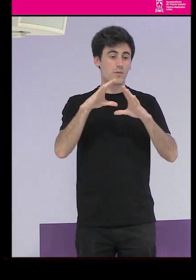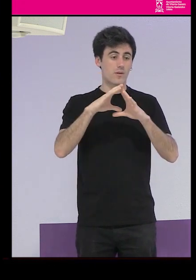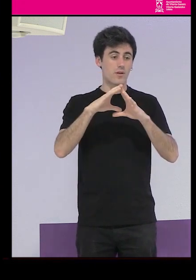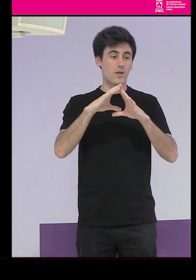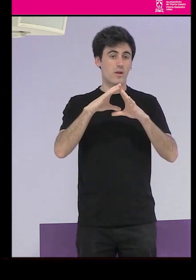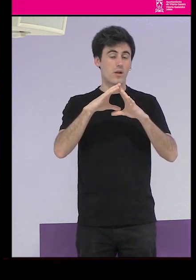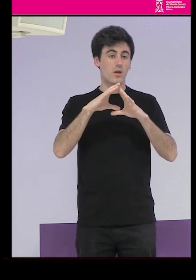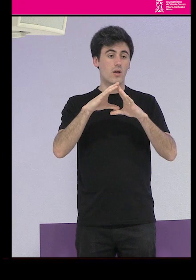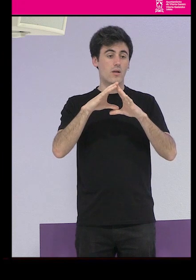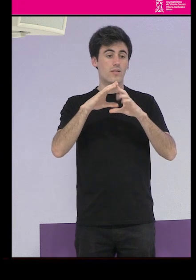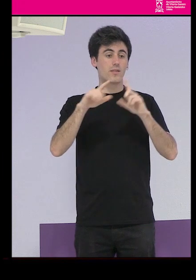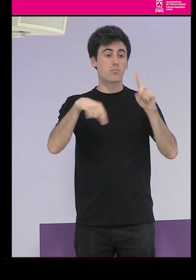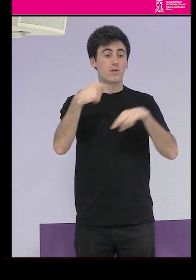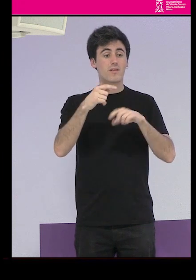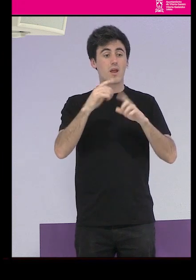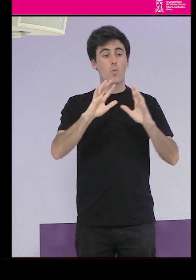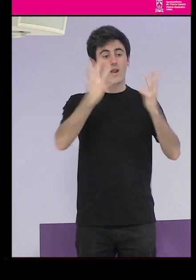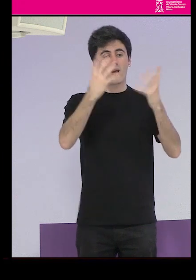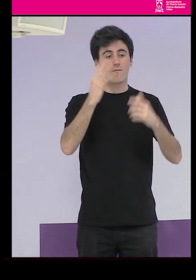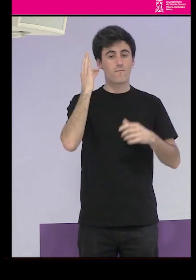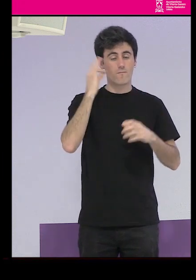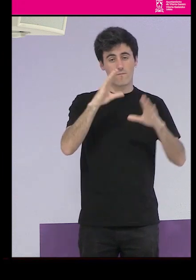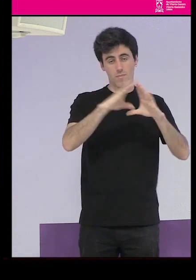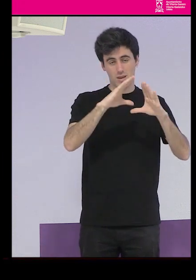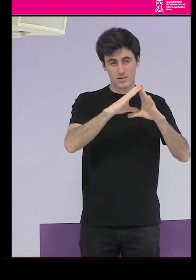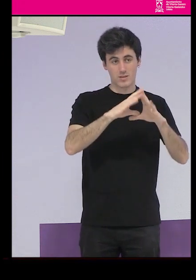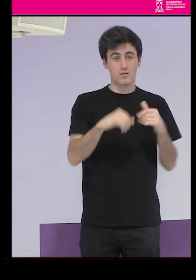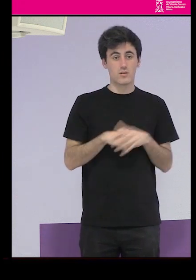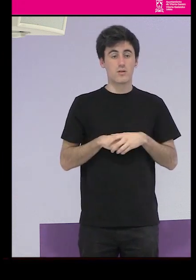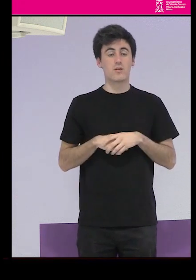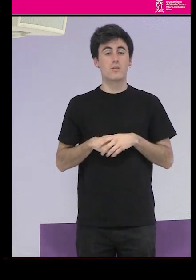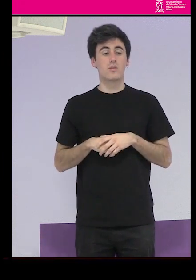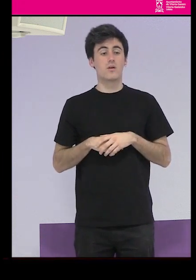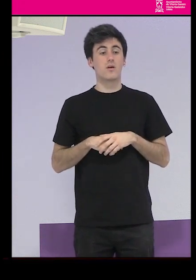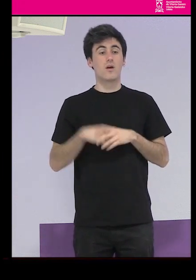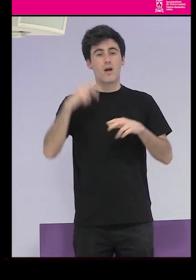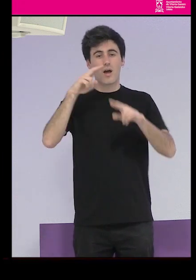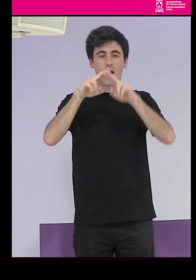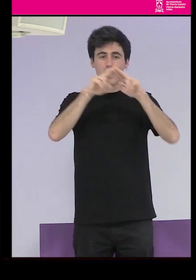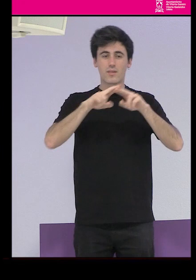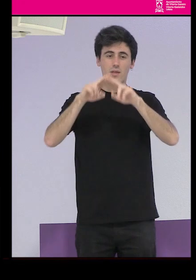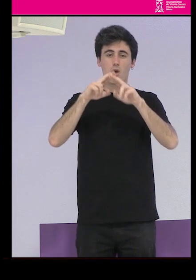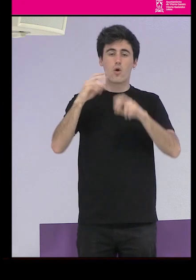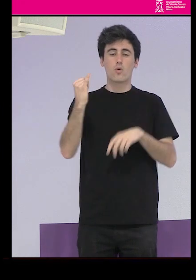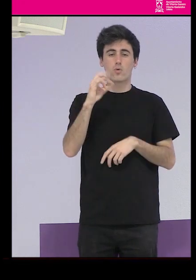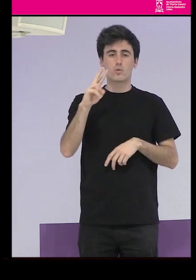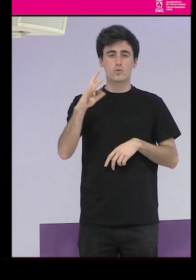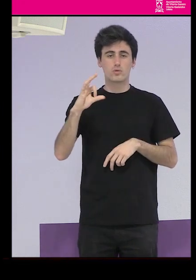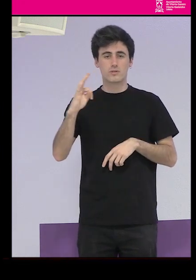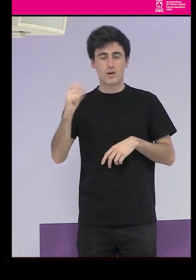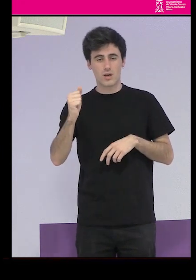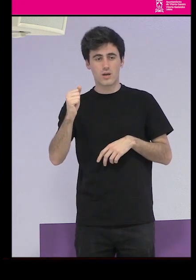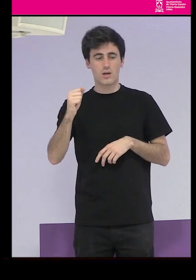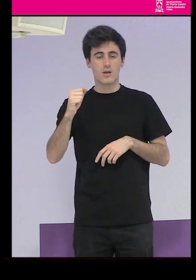feministas y la analizarán Justa Montero Corominas que es activista feminista y social